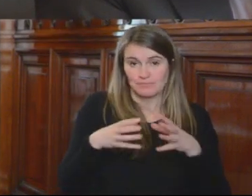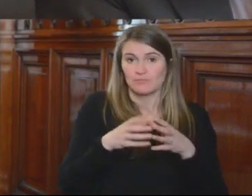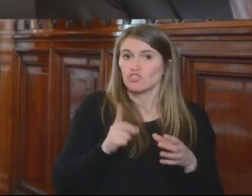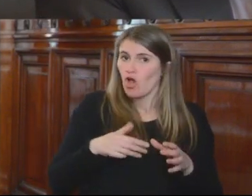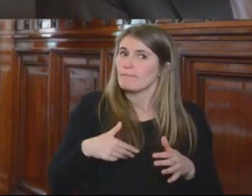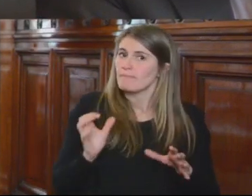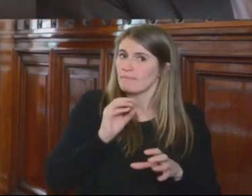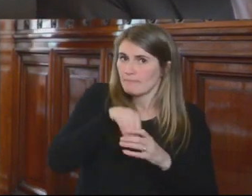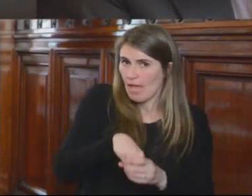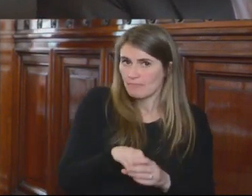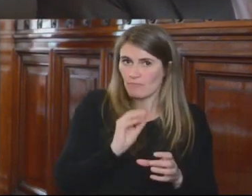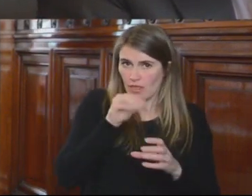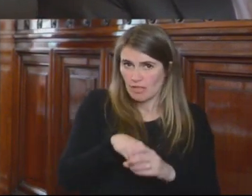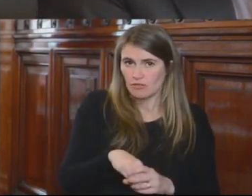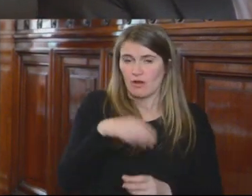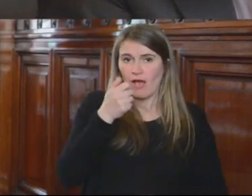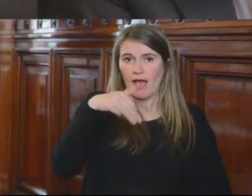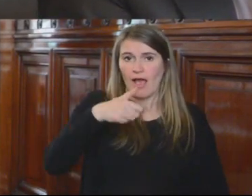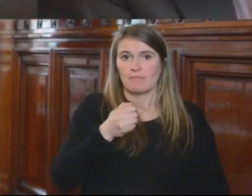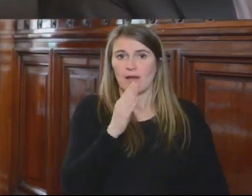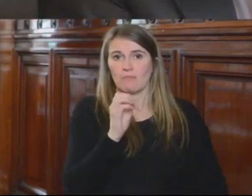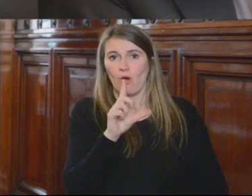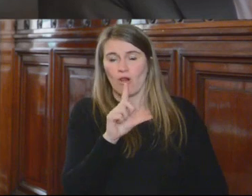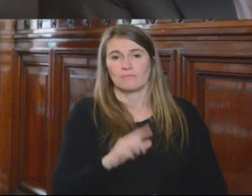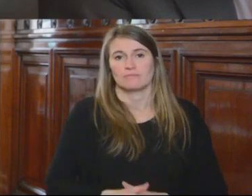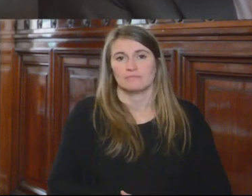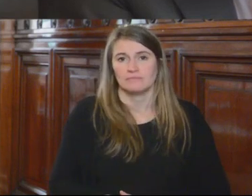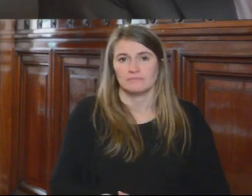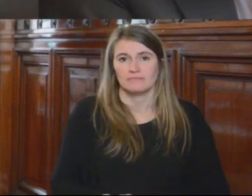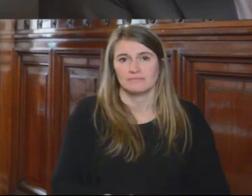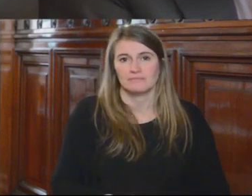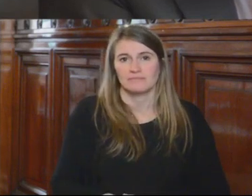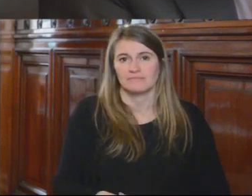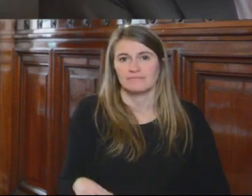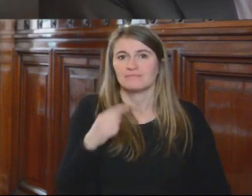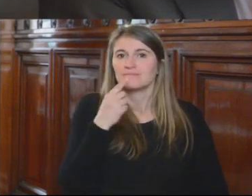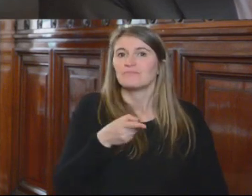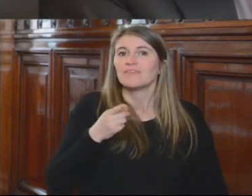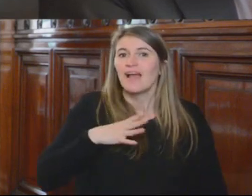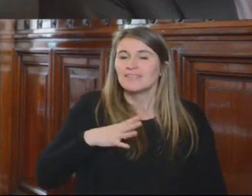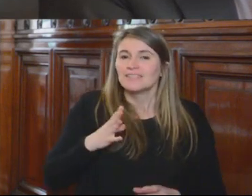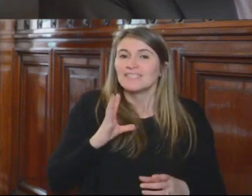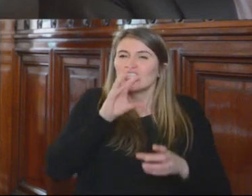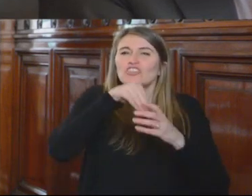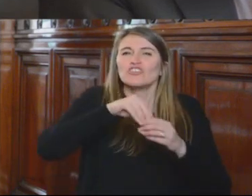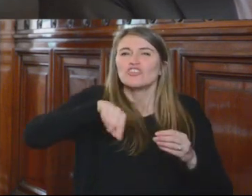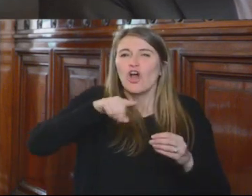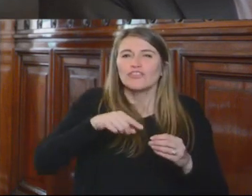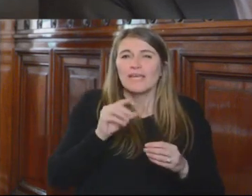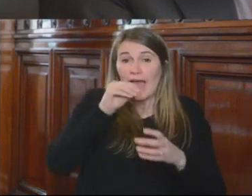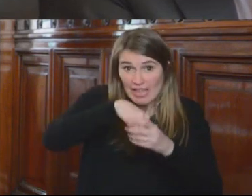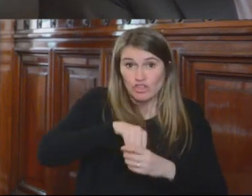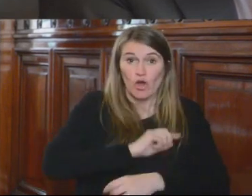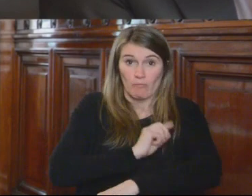de la AMABOL, Chukisaca, que se encuentra en la sede del Poder Judicial,